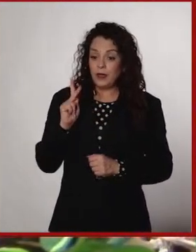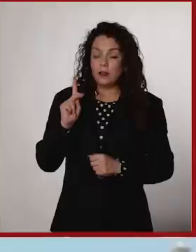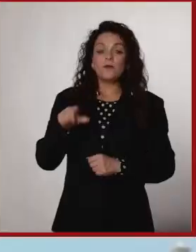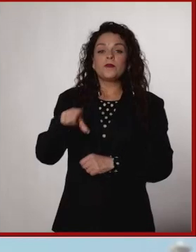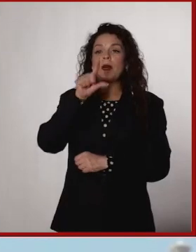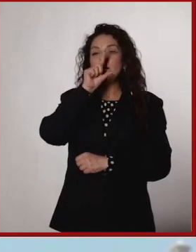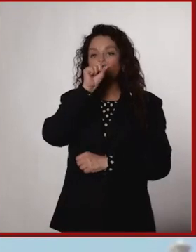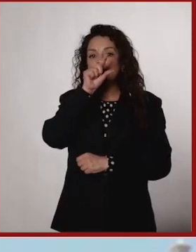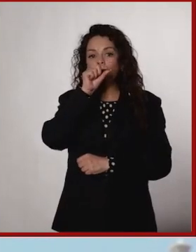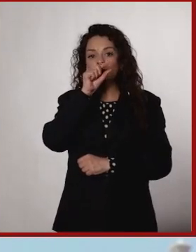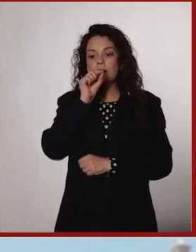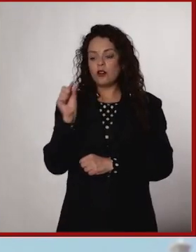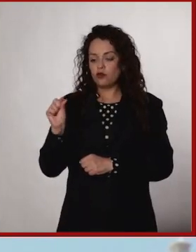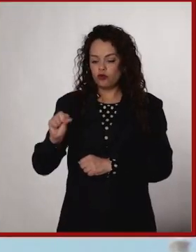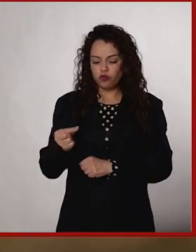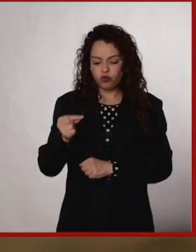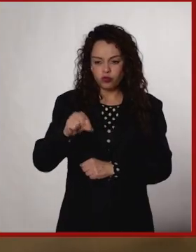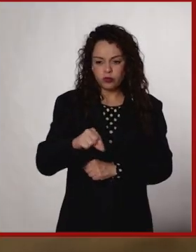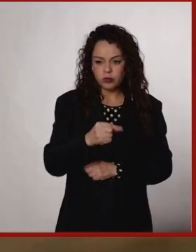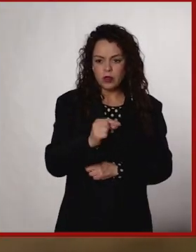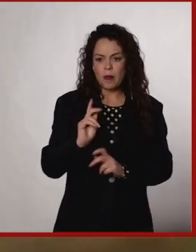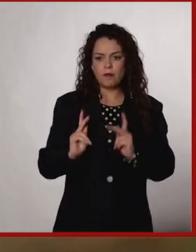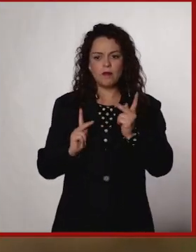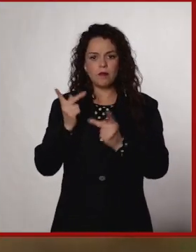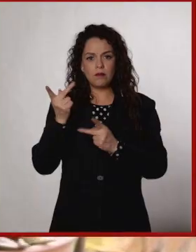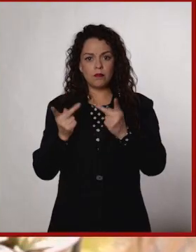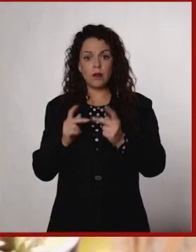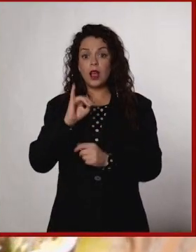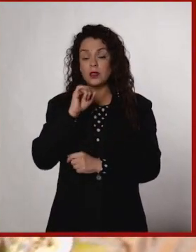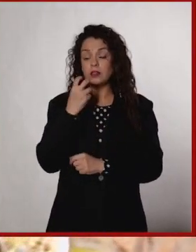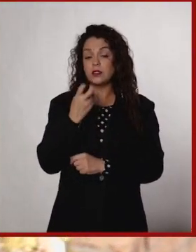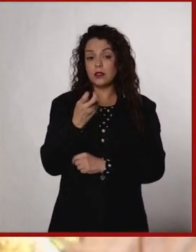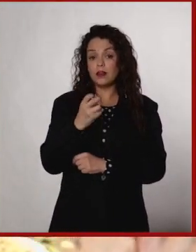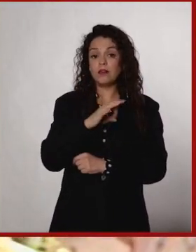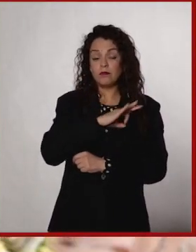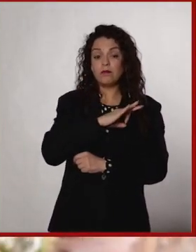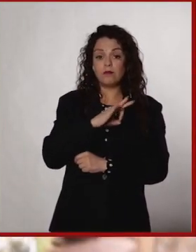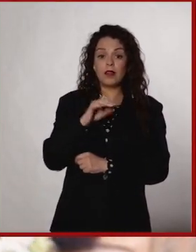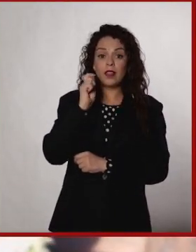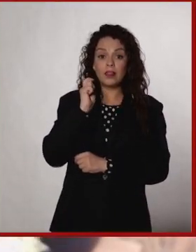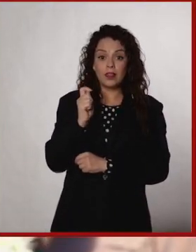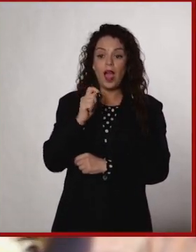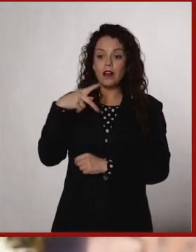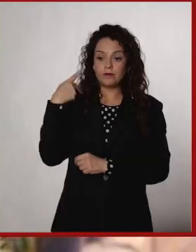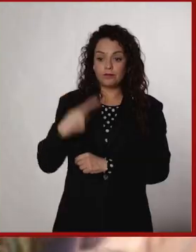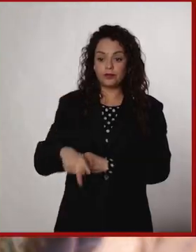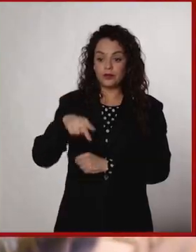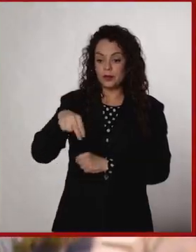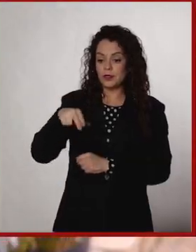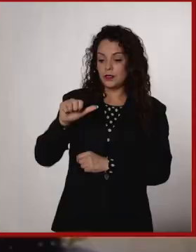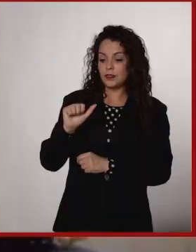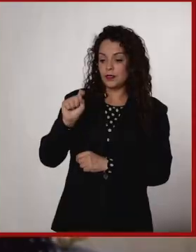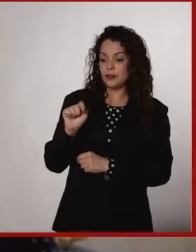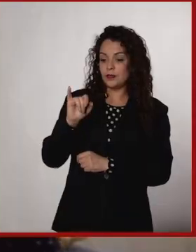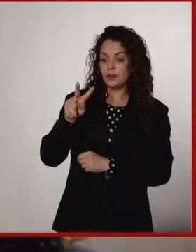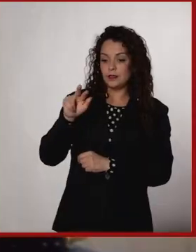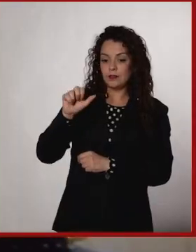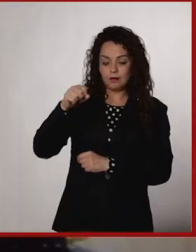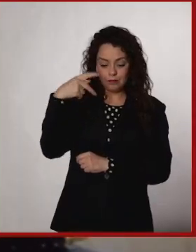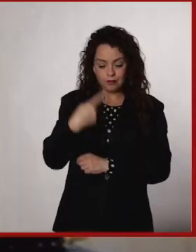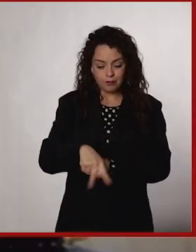Pero los pájaros y los insectos y las plantas sí son más probable que sean nativas.